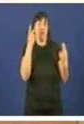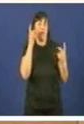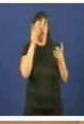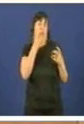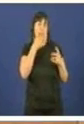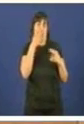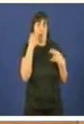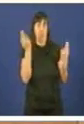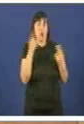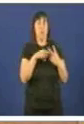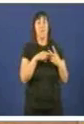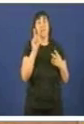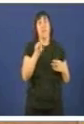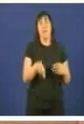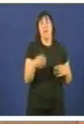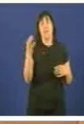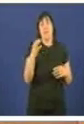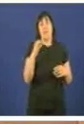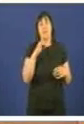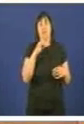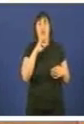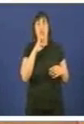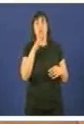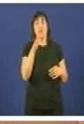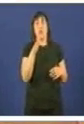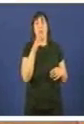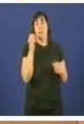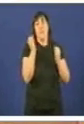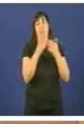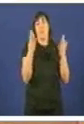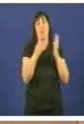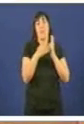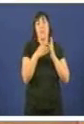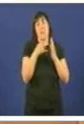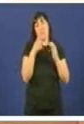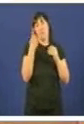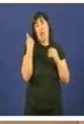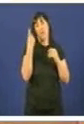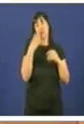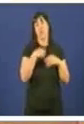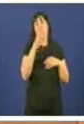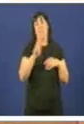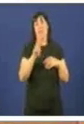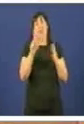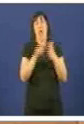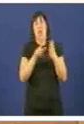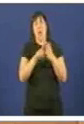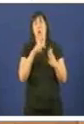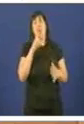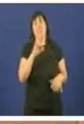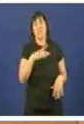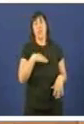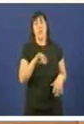celebrar que hai 29.000 rapaces que antes non podían estudiar nunha terceira lingua e agora sí que poden.